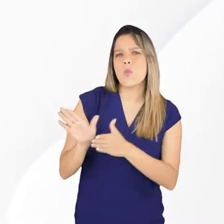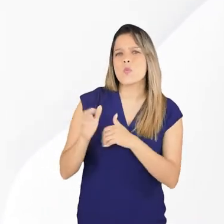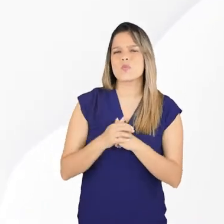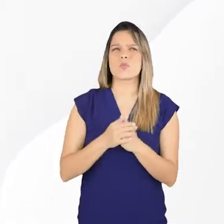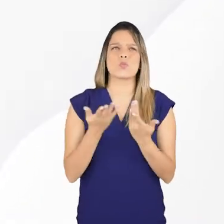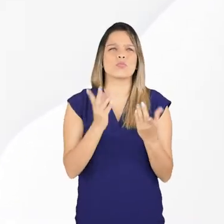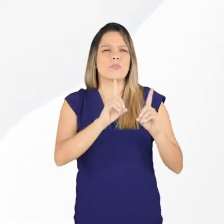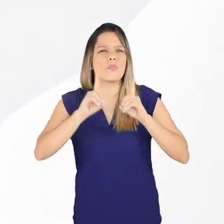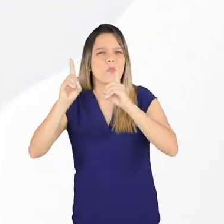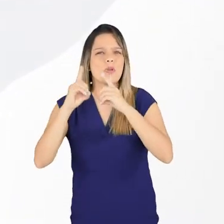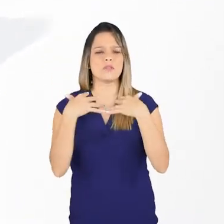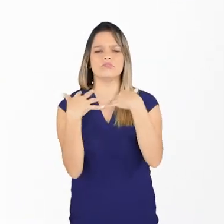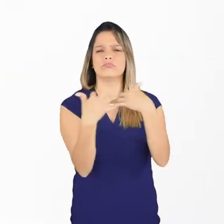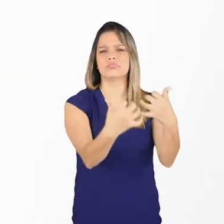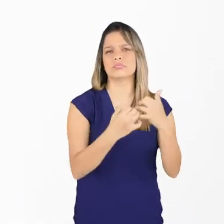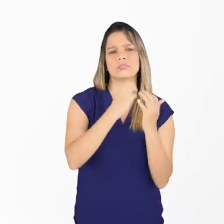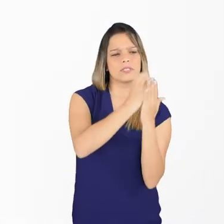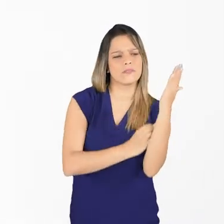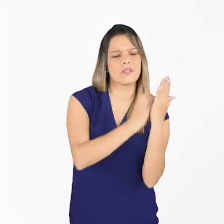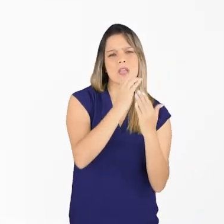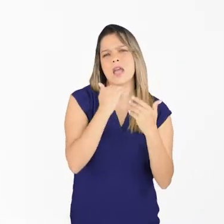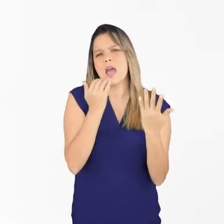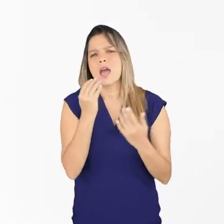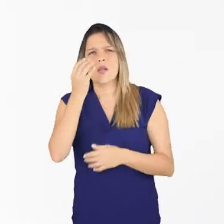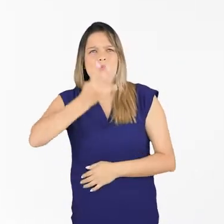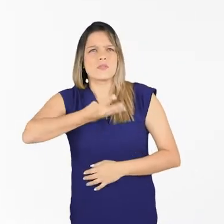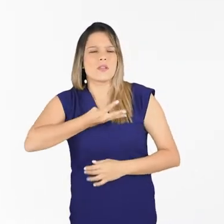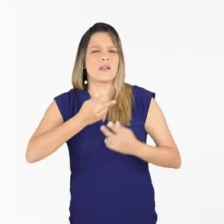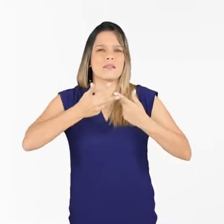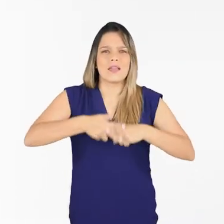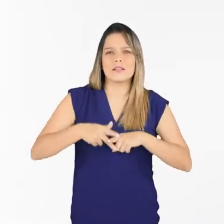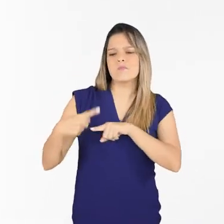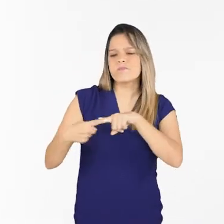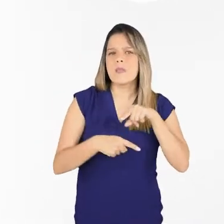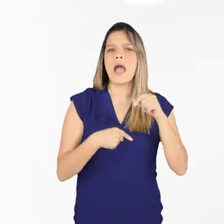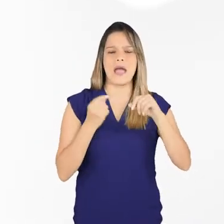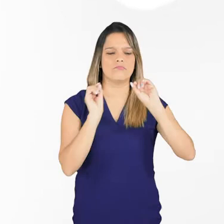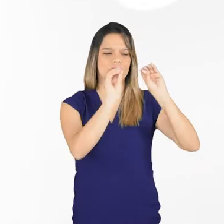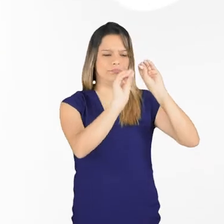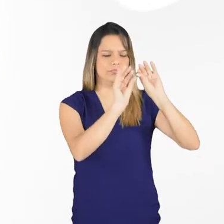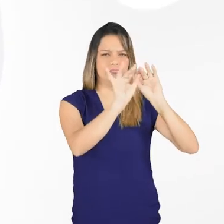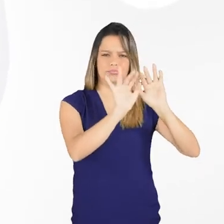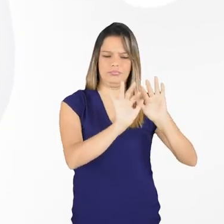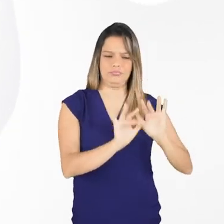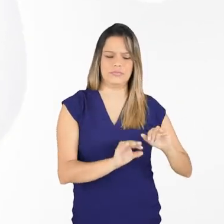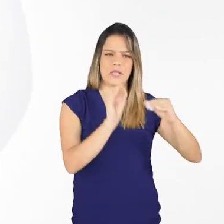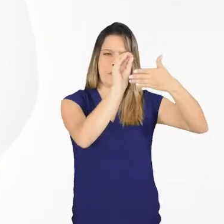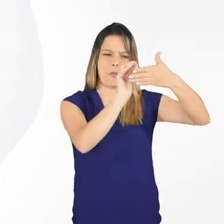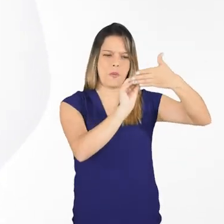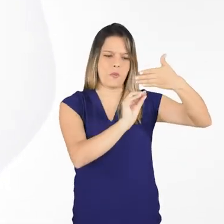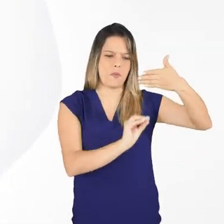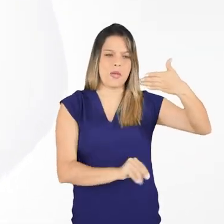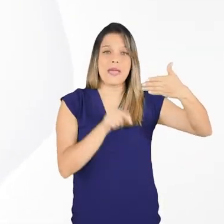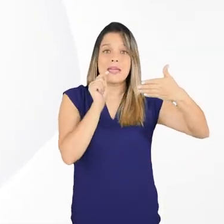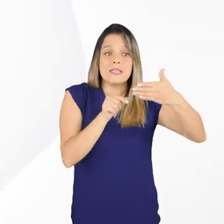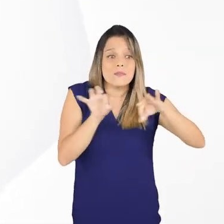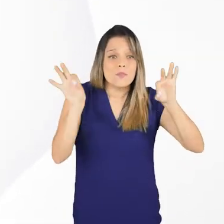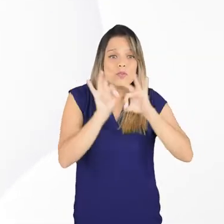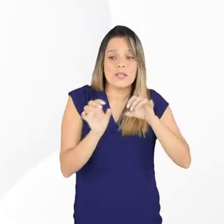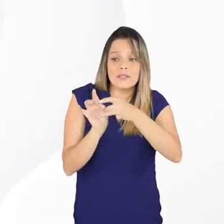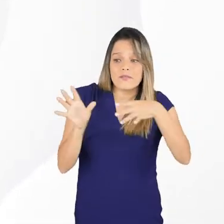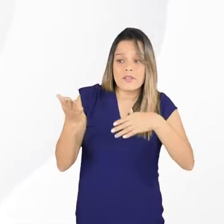Educación informal. Si usted ha realizado capacitaciones como cursos, diplomados, seminarios, certificación por